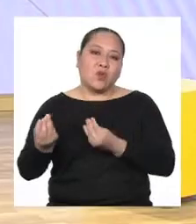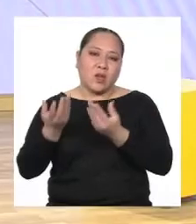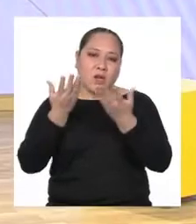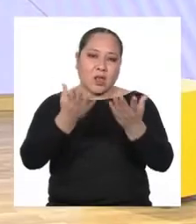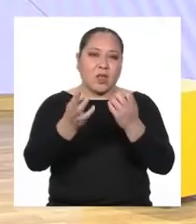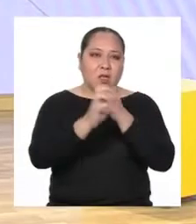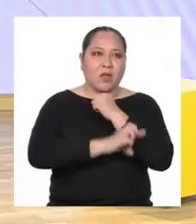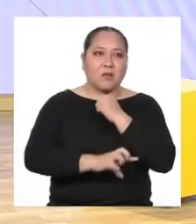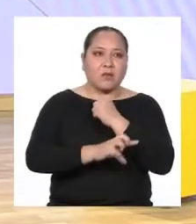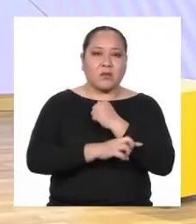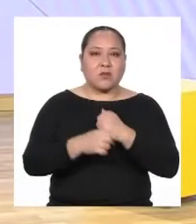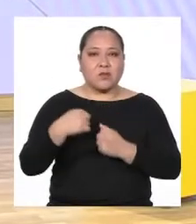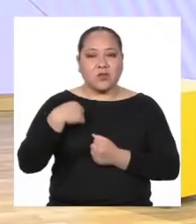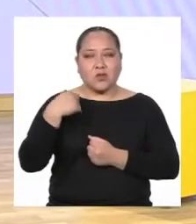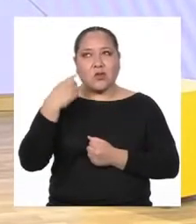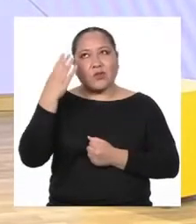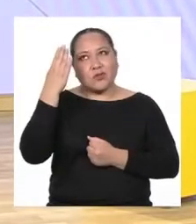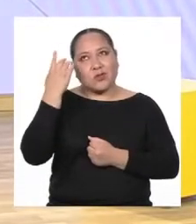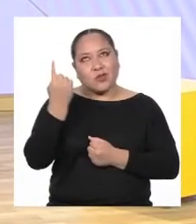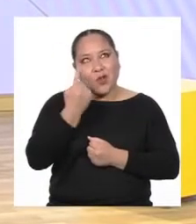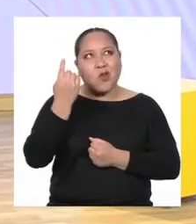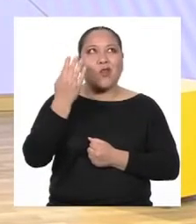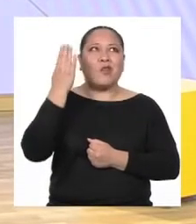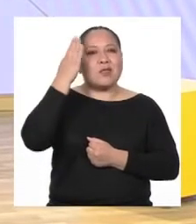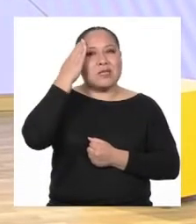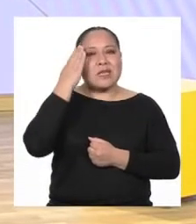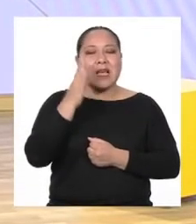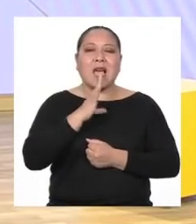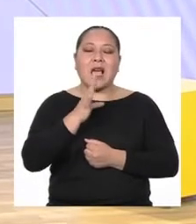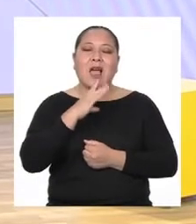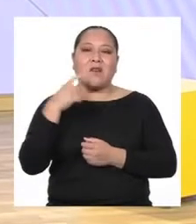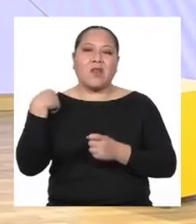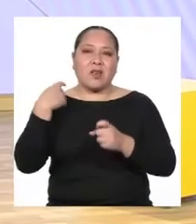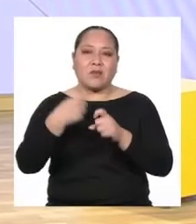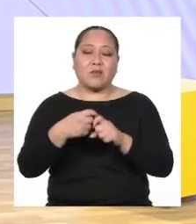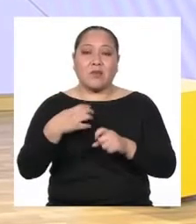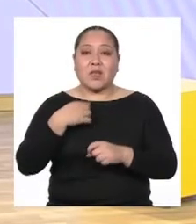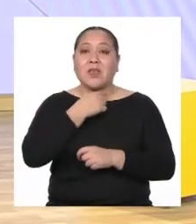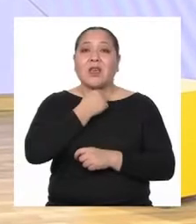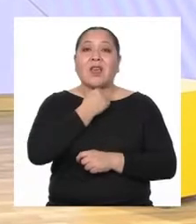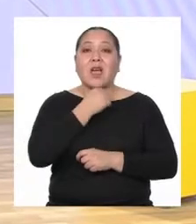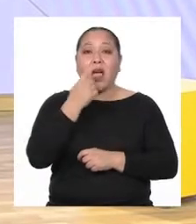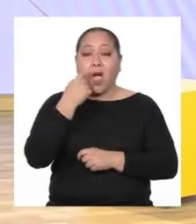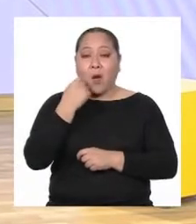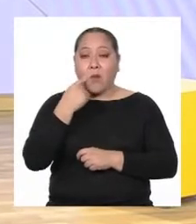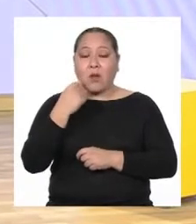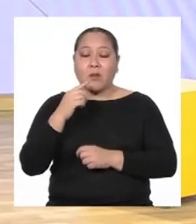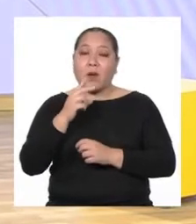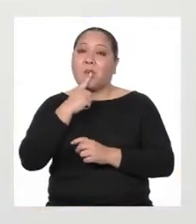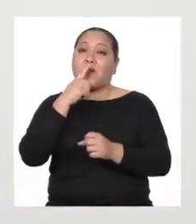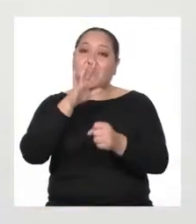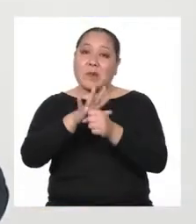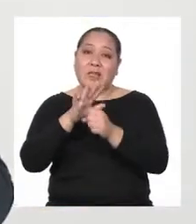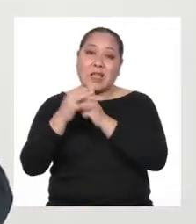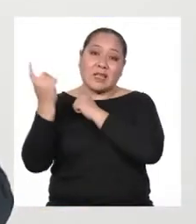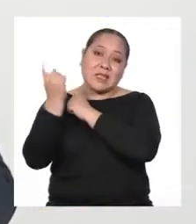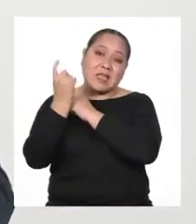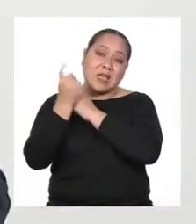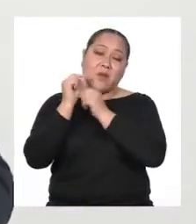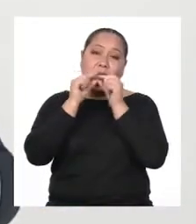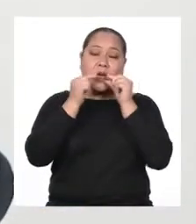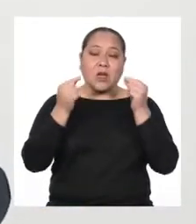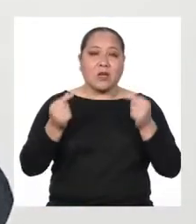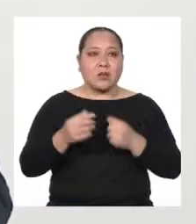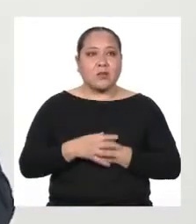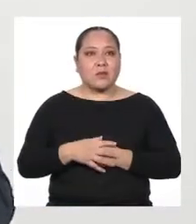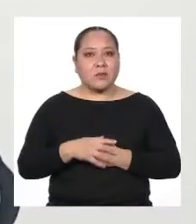Yo solo sé hablar castellano Pero mi abuelo, que es apurimeño Me ha prometido enseñarme a hablar Quechua ¿Entiendes el